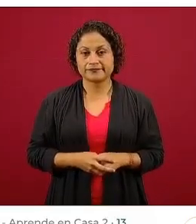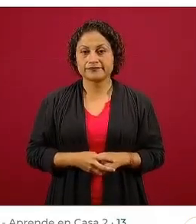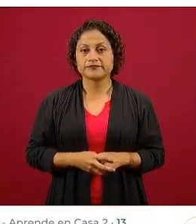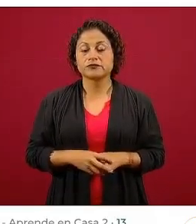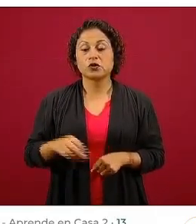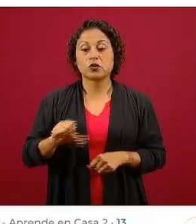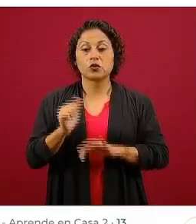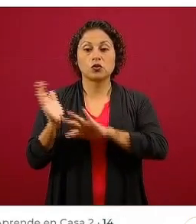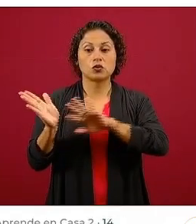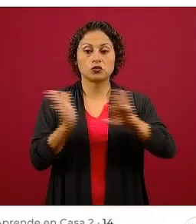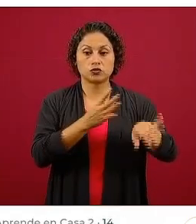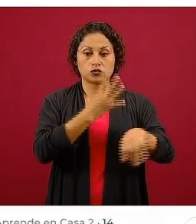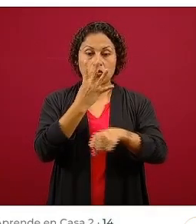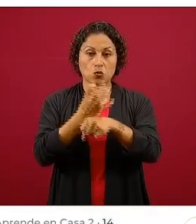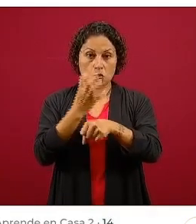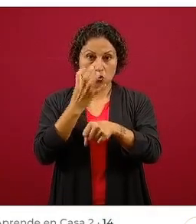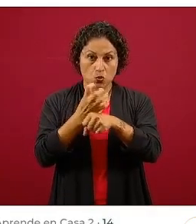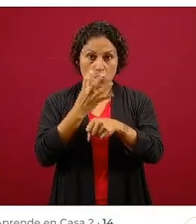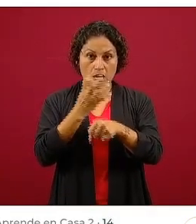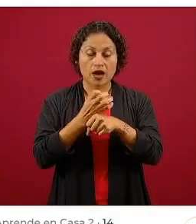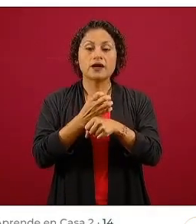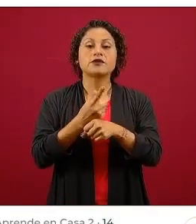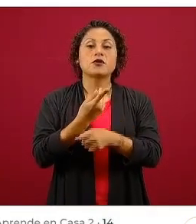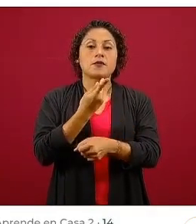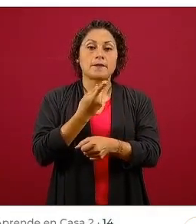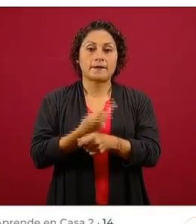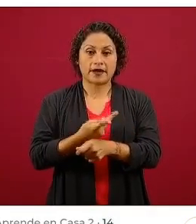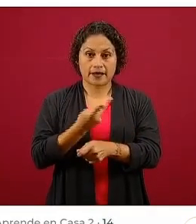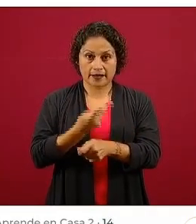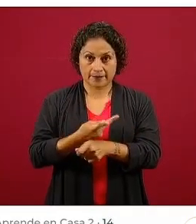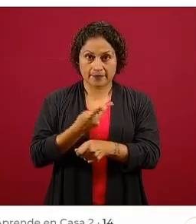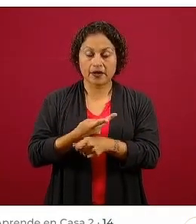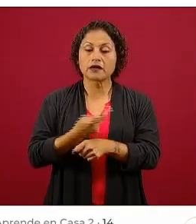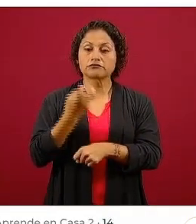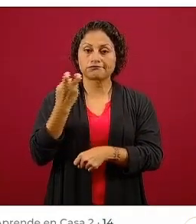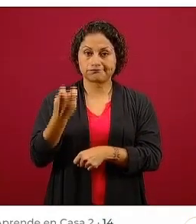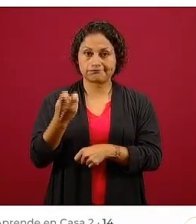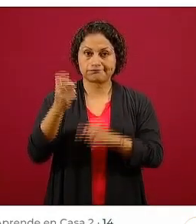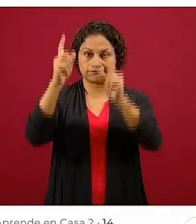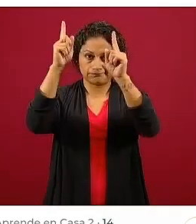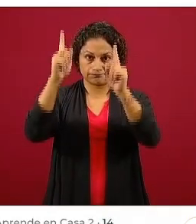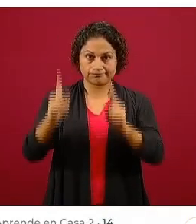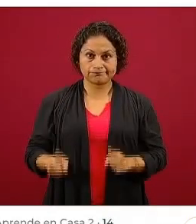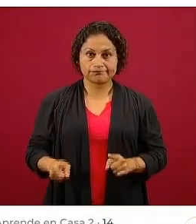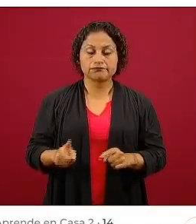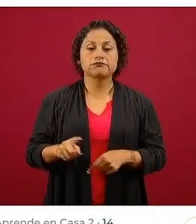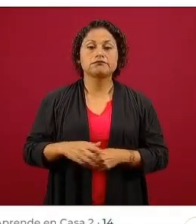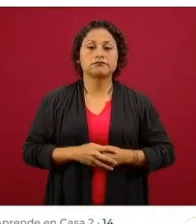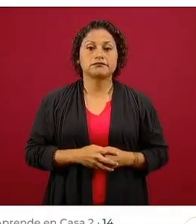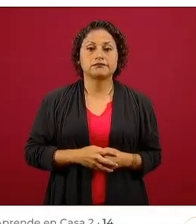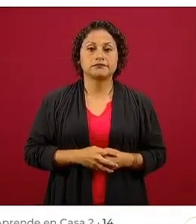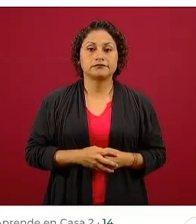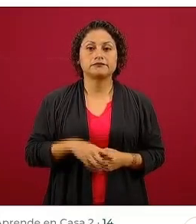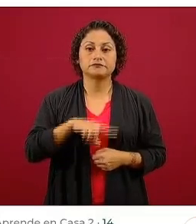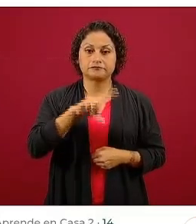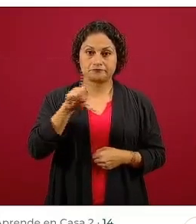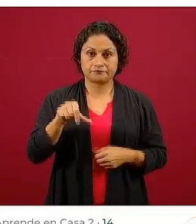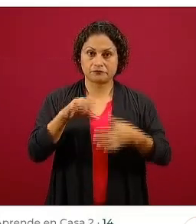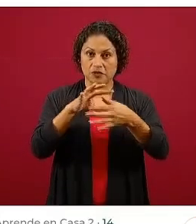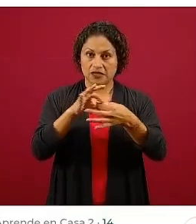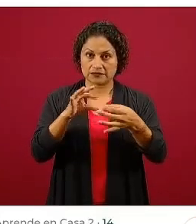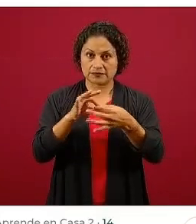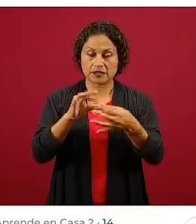es bachillerato, y toda esta cadena, se va a explicar a profundidad, el día